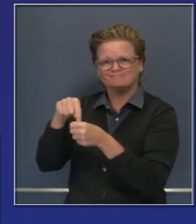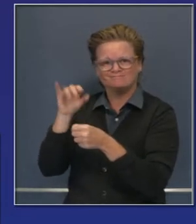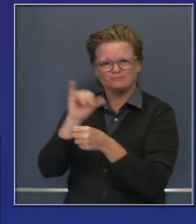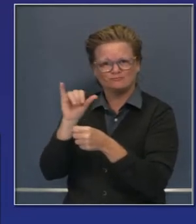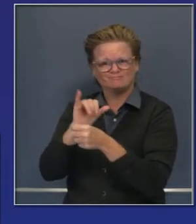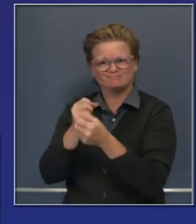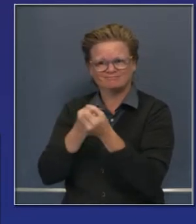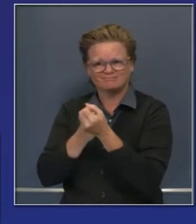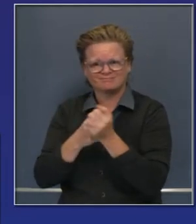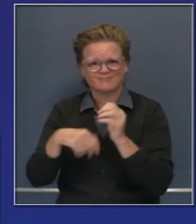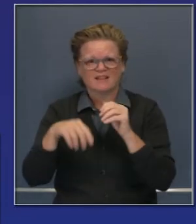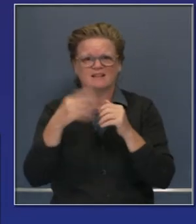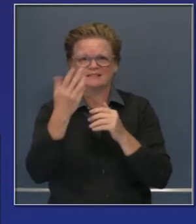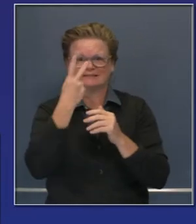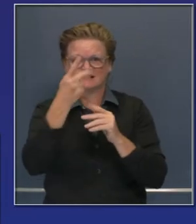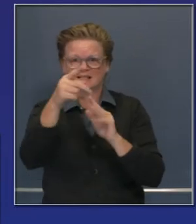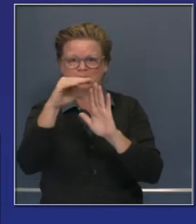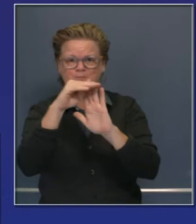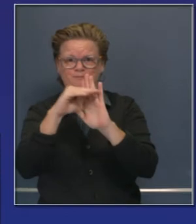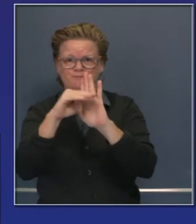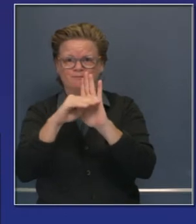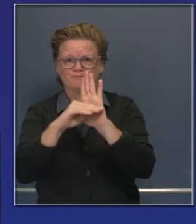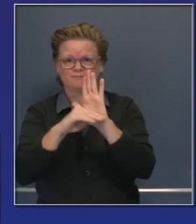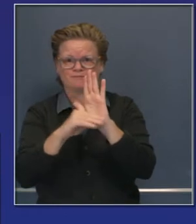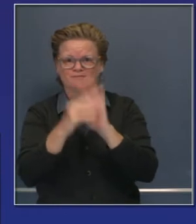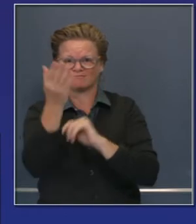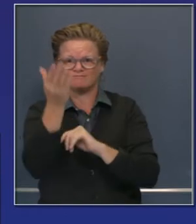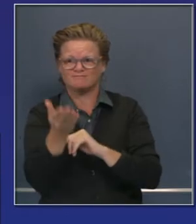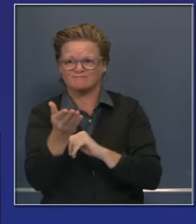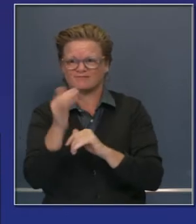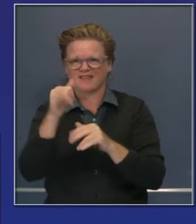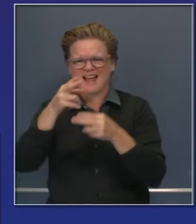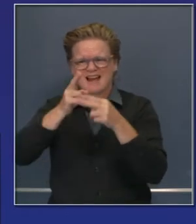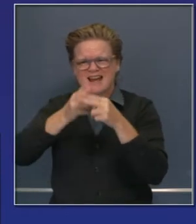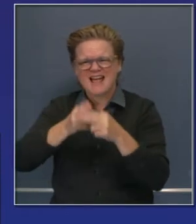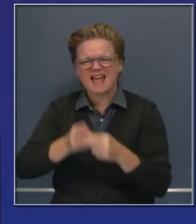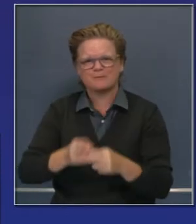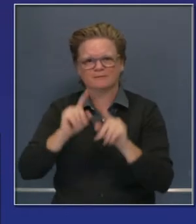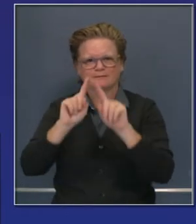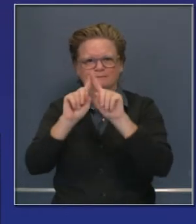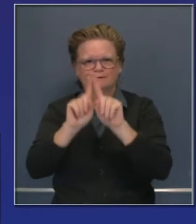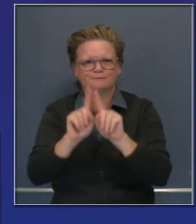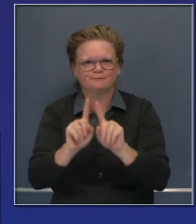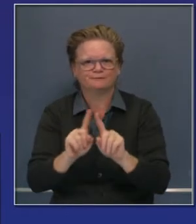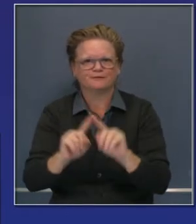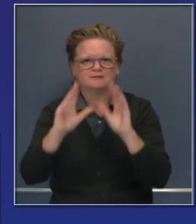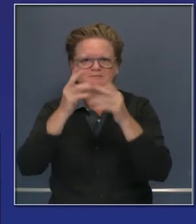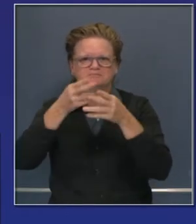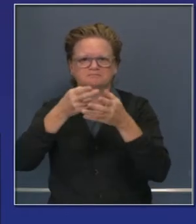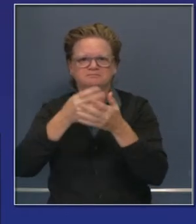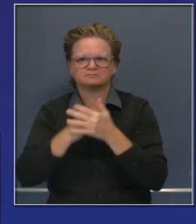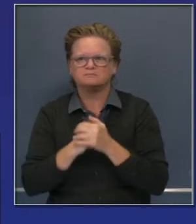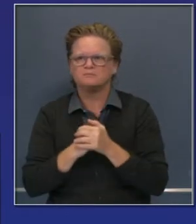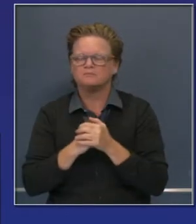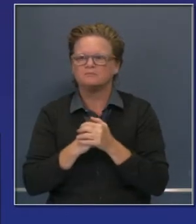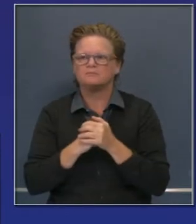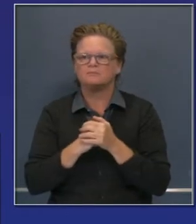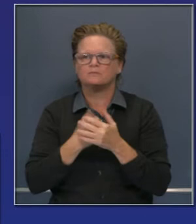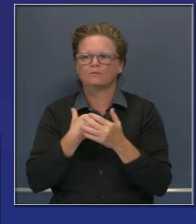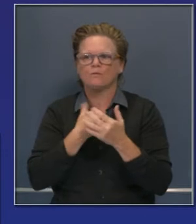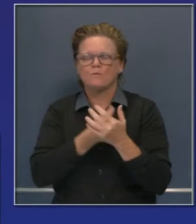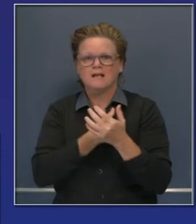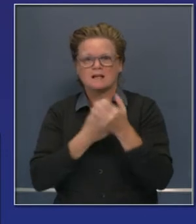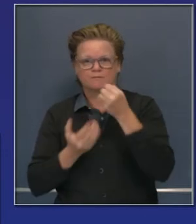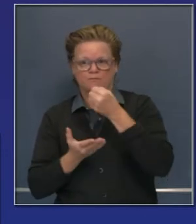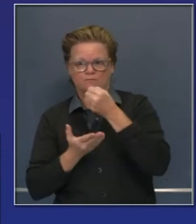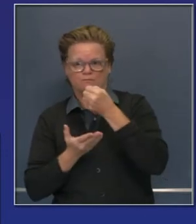Aquí vemos subvenciones, mejor dicho. También en esta transparencia vemos el total